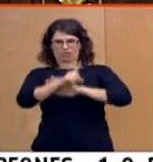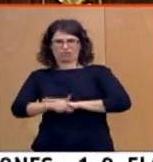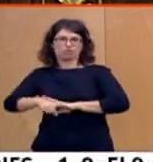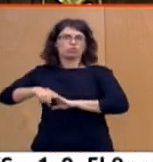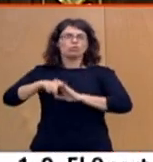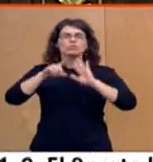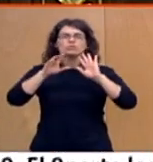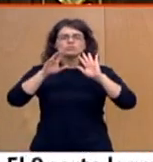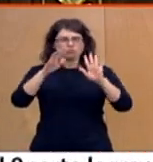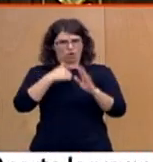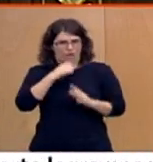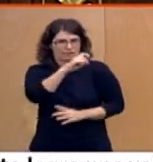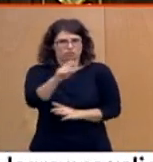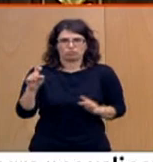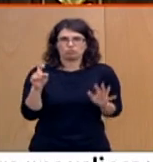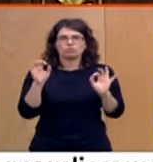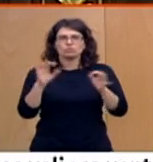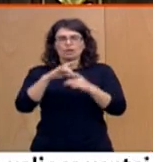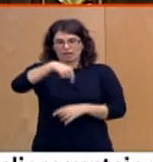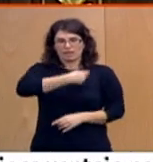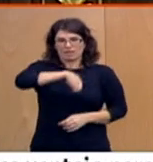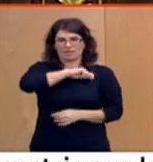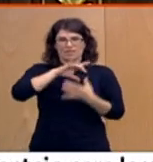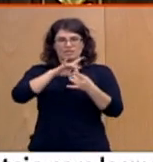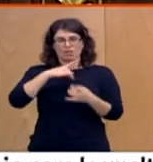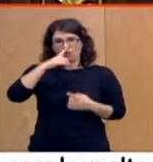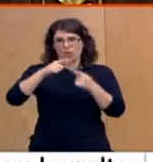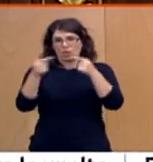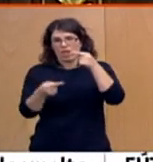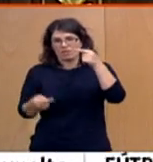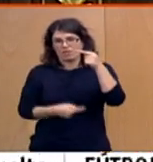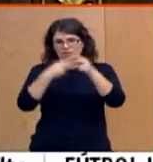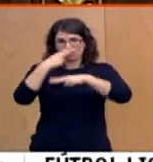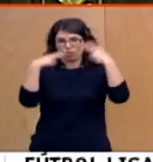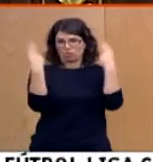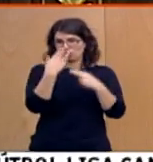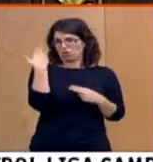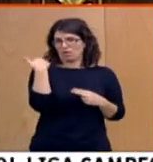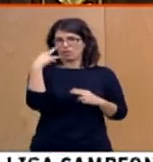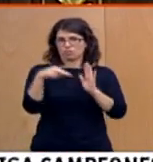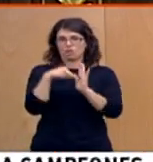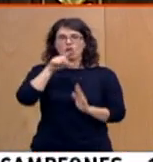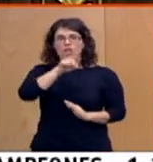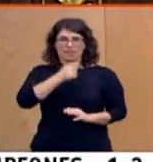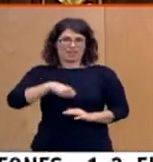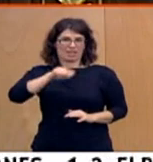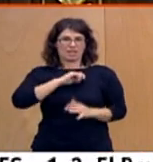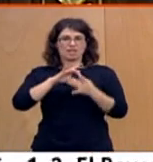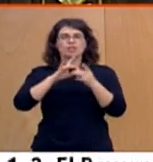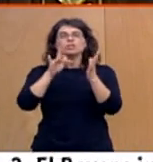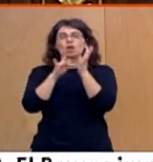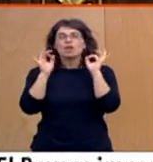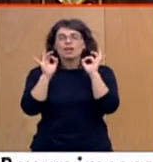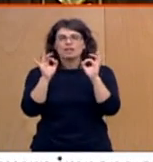que en España el déficit público del pasado año 2011 ha estado por debajo del